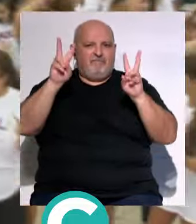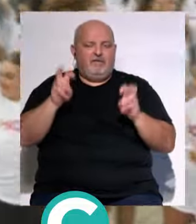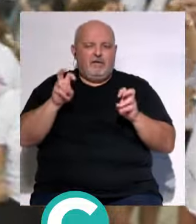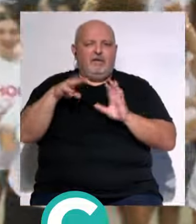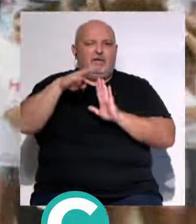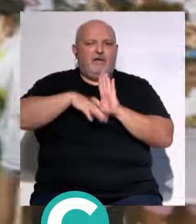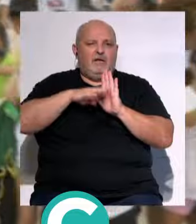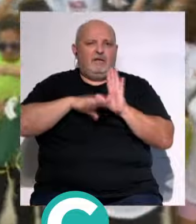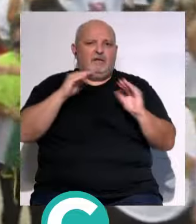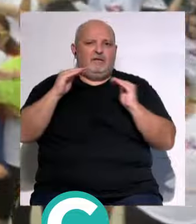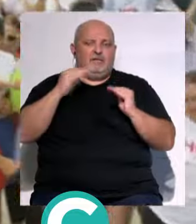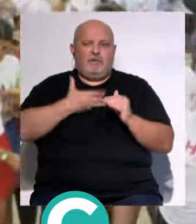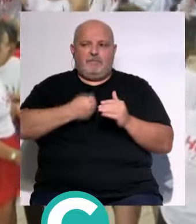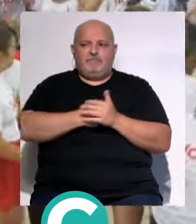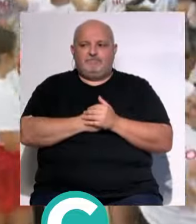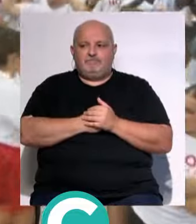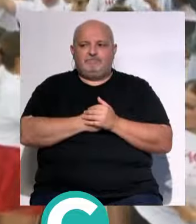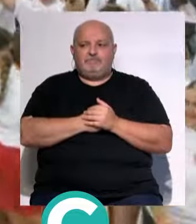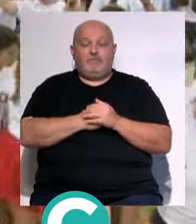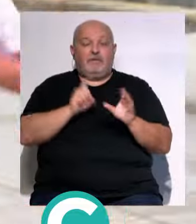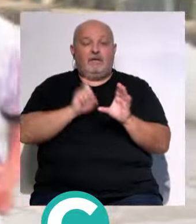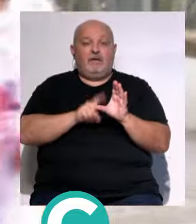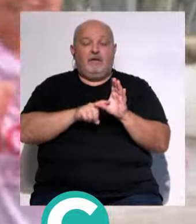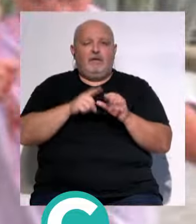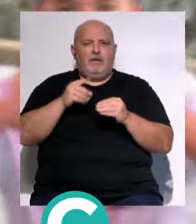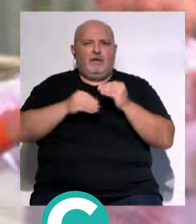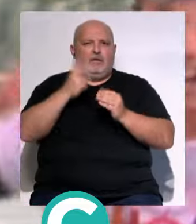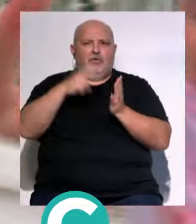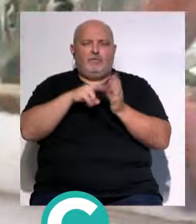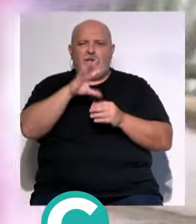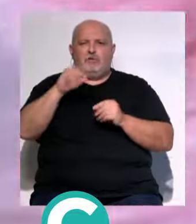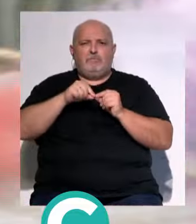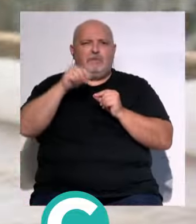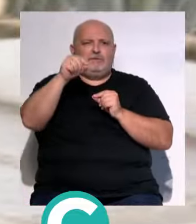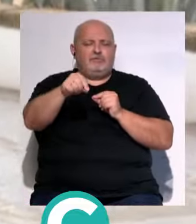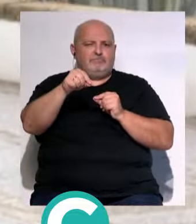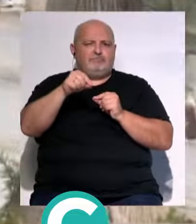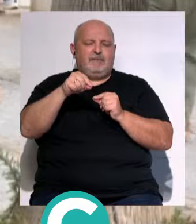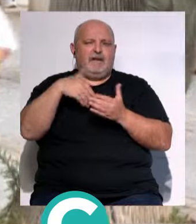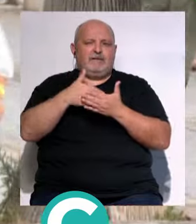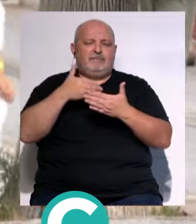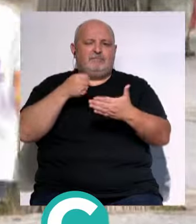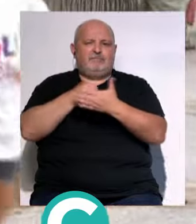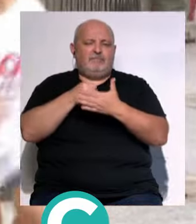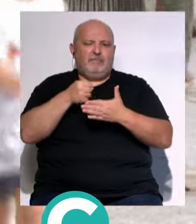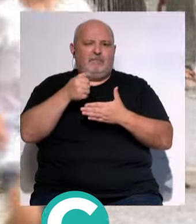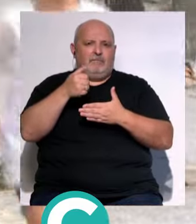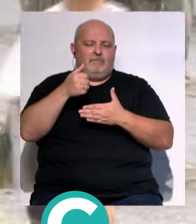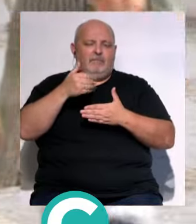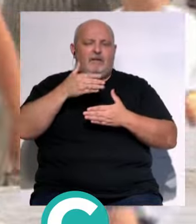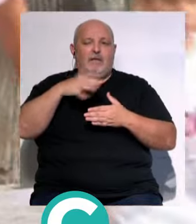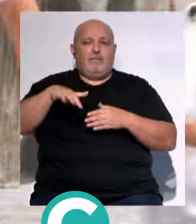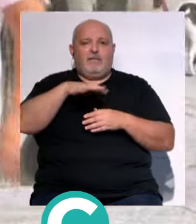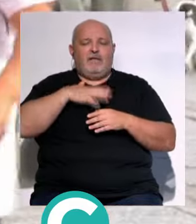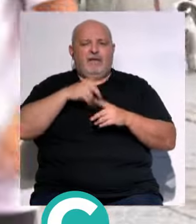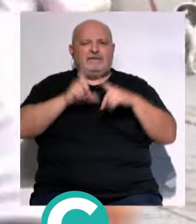...a la programación estival municipal... ...los participantes recorrieron... ...2.500 metros de distancia... ...hasta llegar a la meta también... ...en